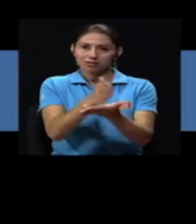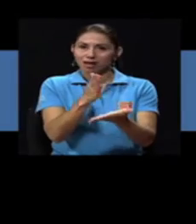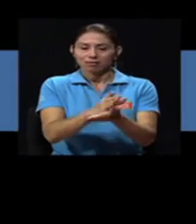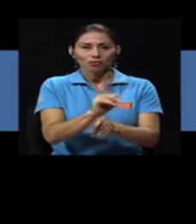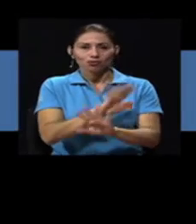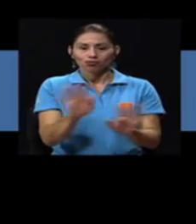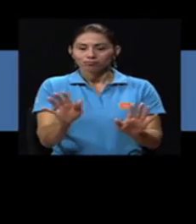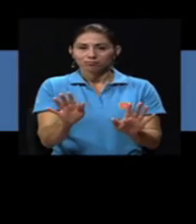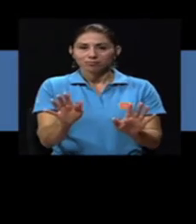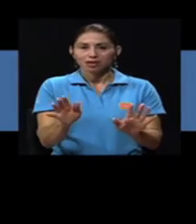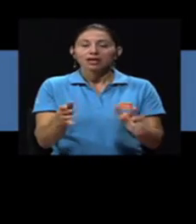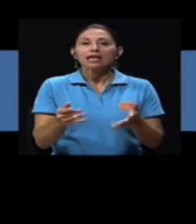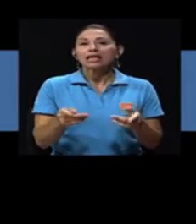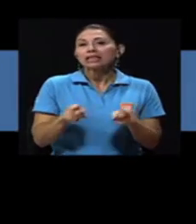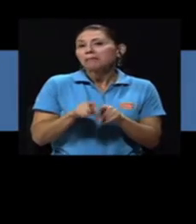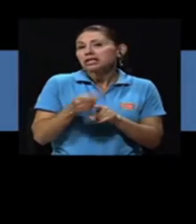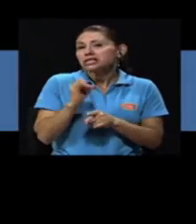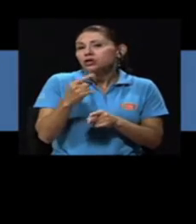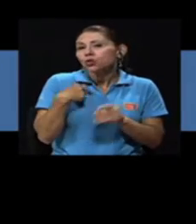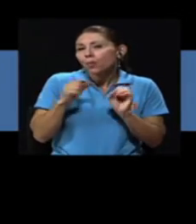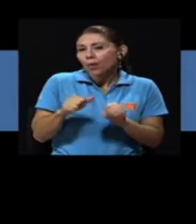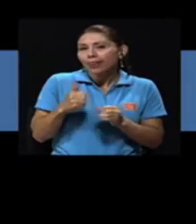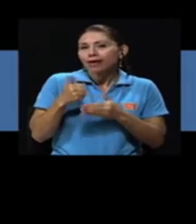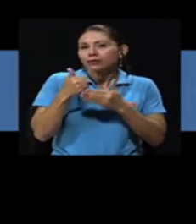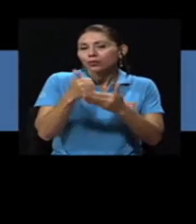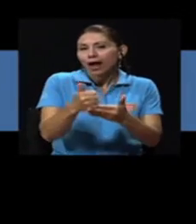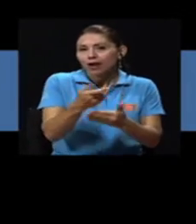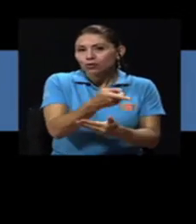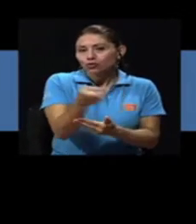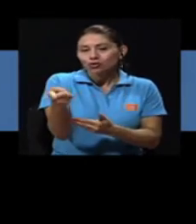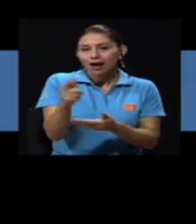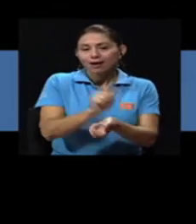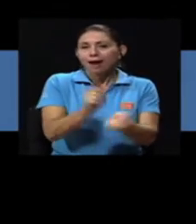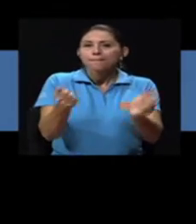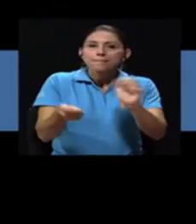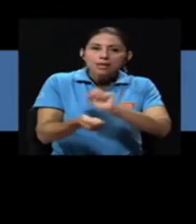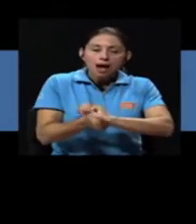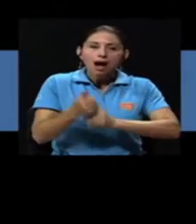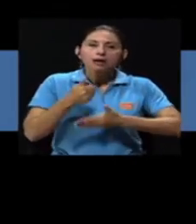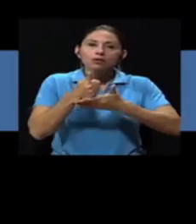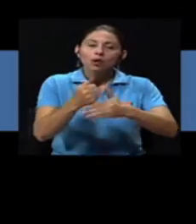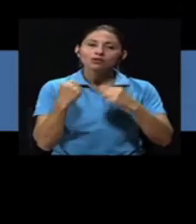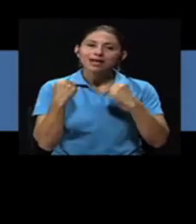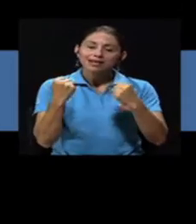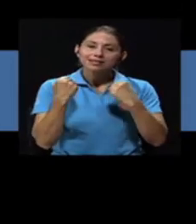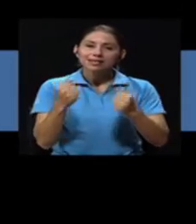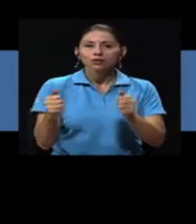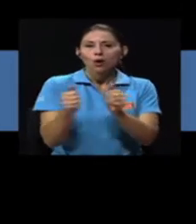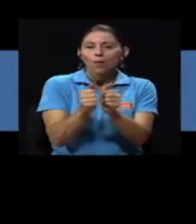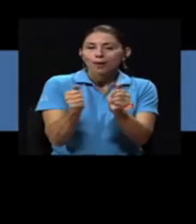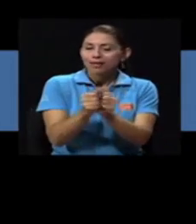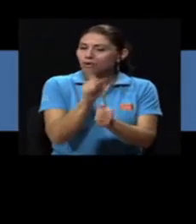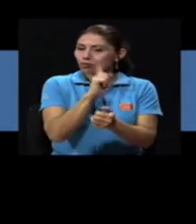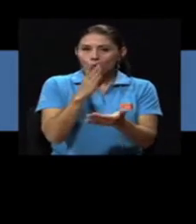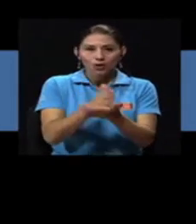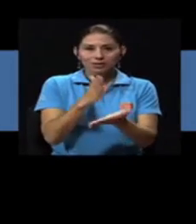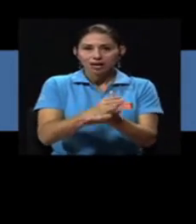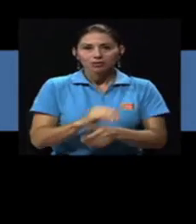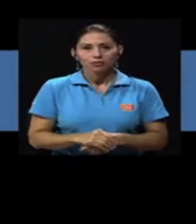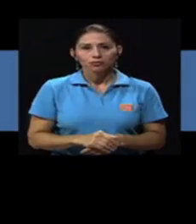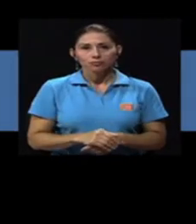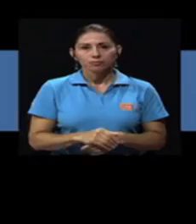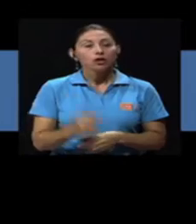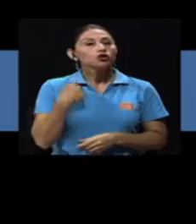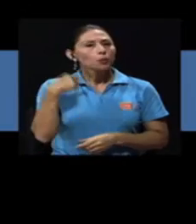molestándolos y después, si uno puede, ayudándoles a cambiar, ayudándoles a hacer ejercicio, acompañándolos, no